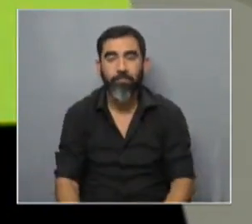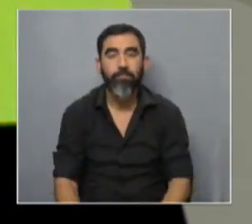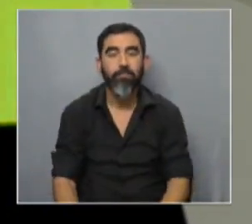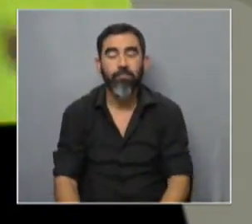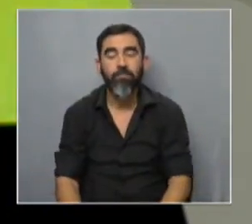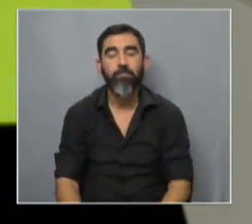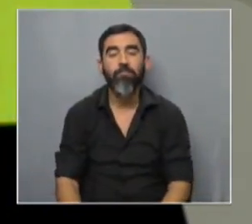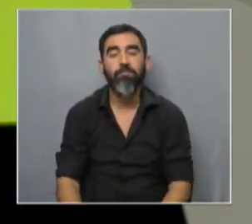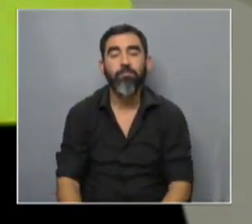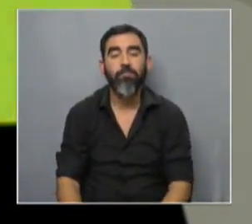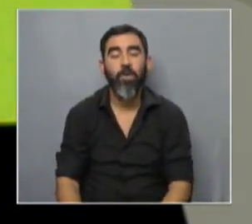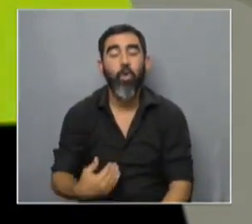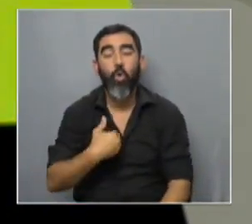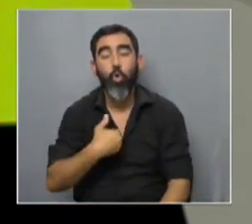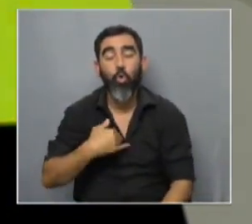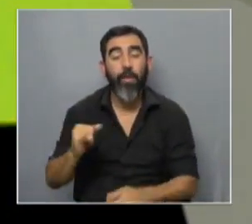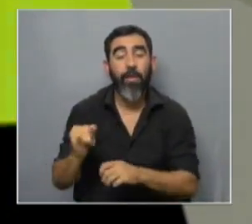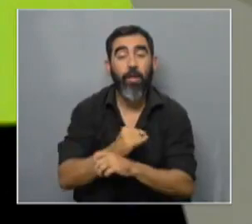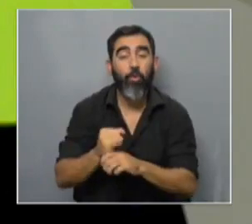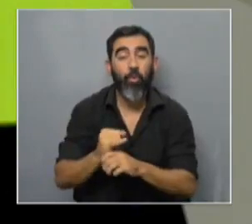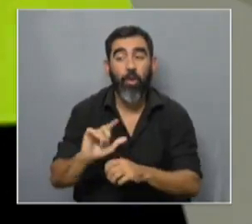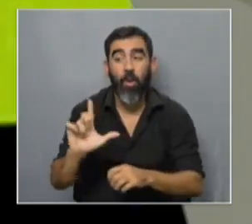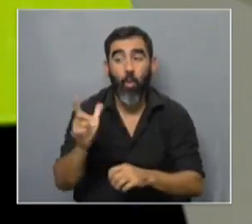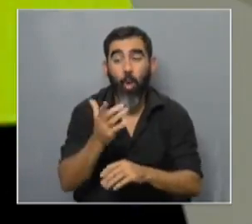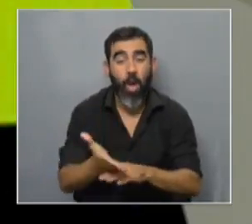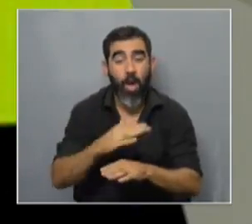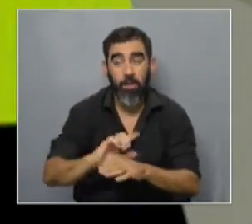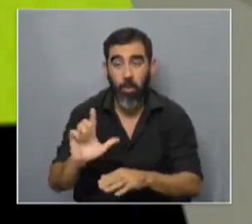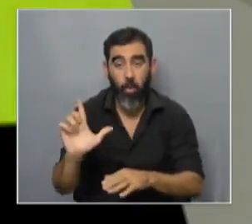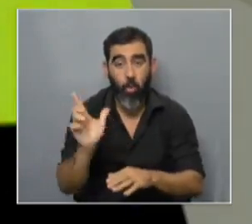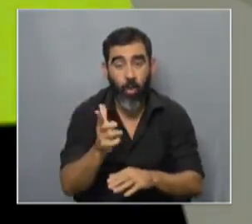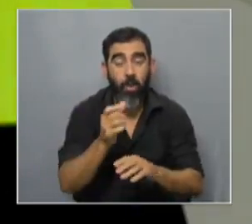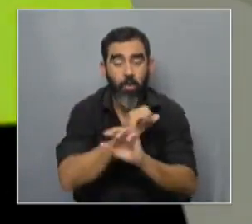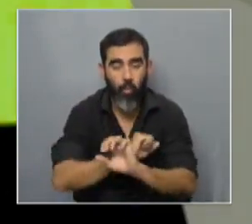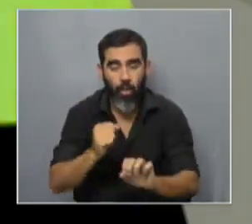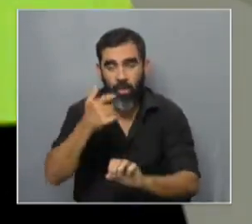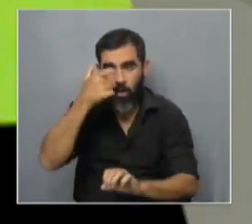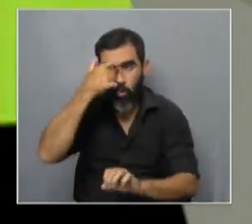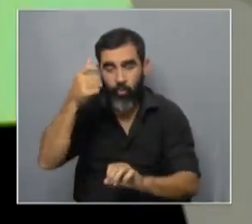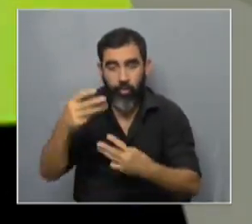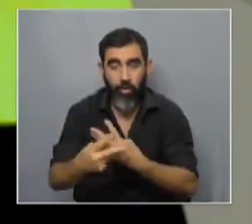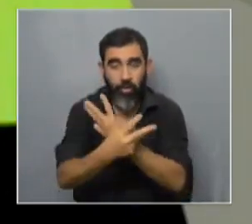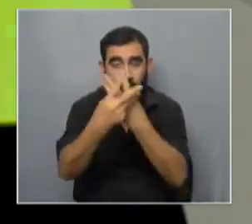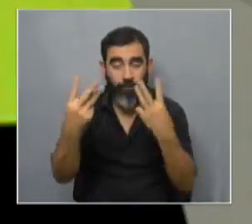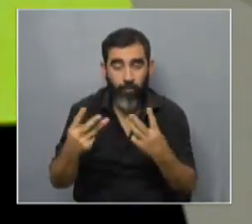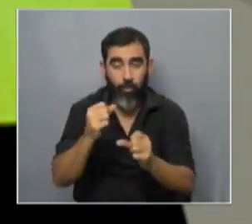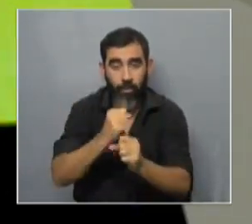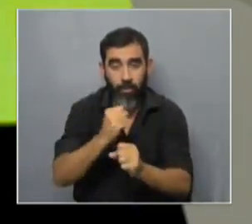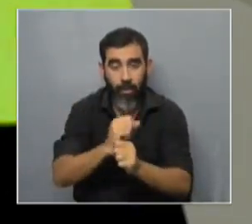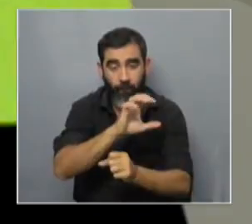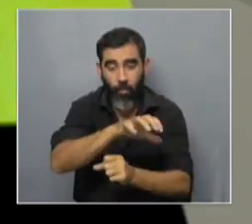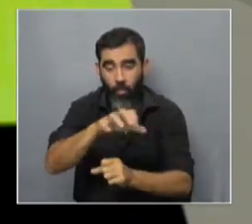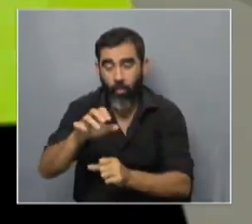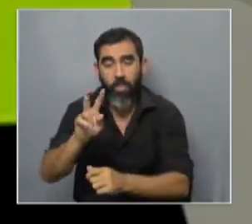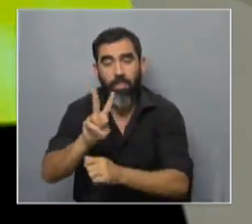acertada el rol de una institucionalidad que no existía y que le permite a la comunidad científica desde sus lugares de trabajo bueno